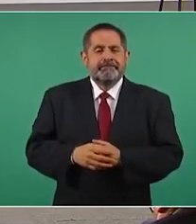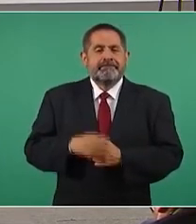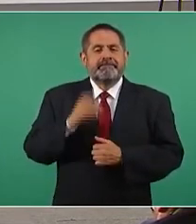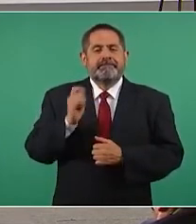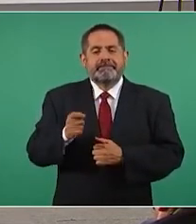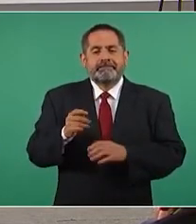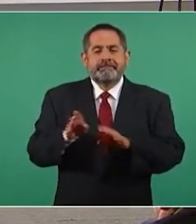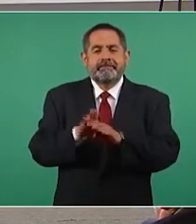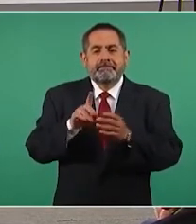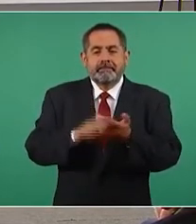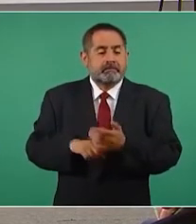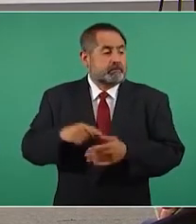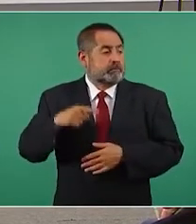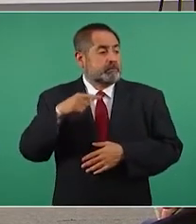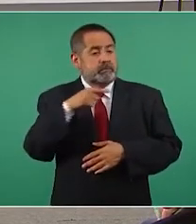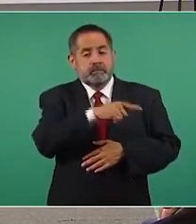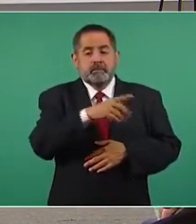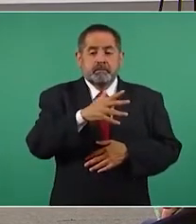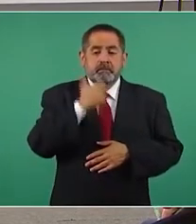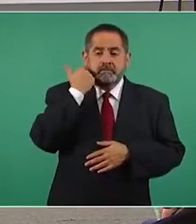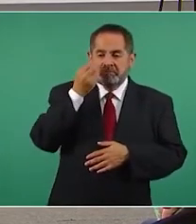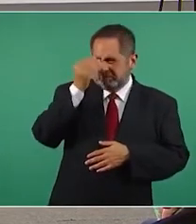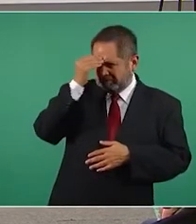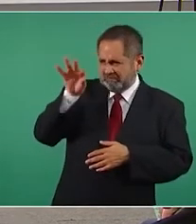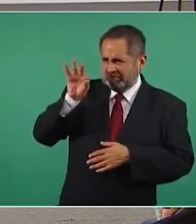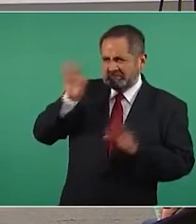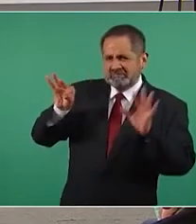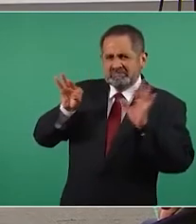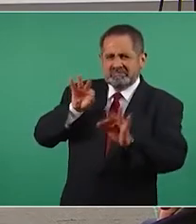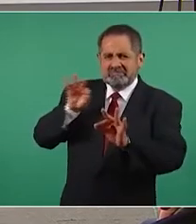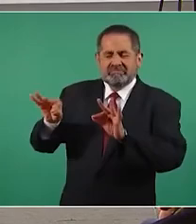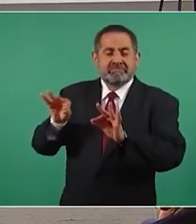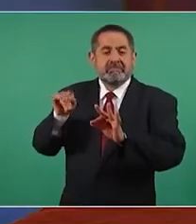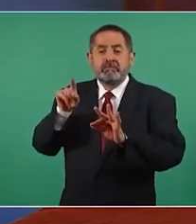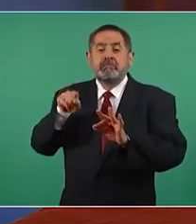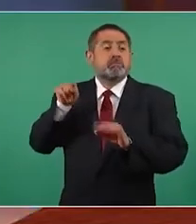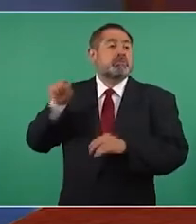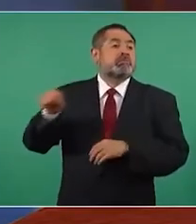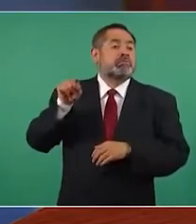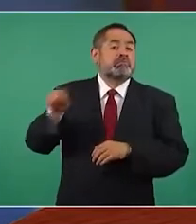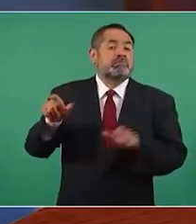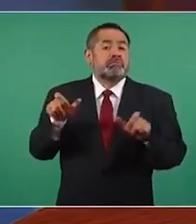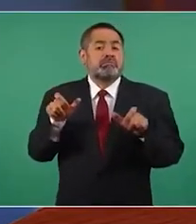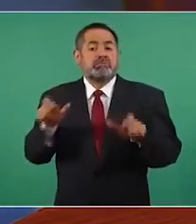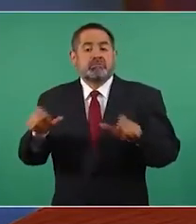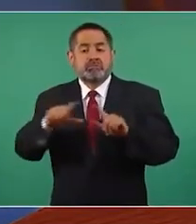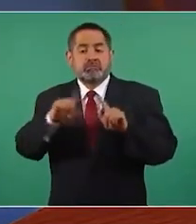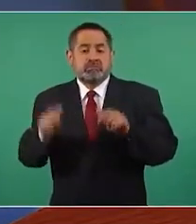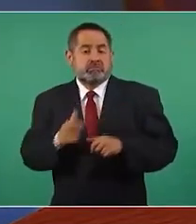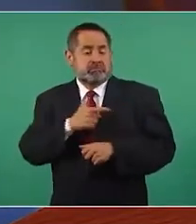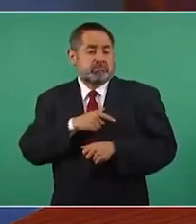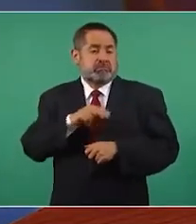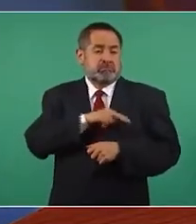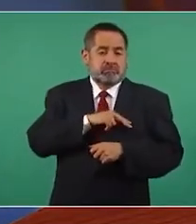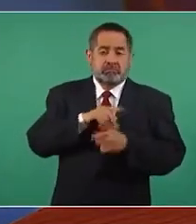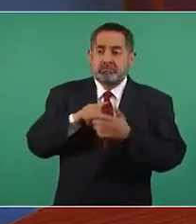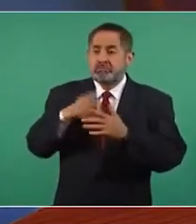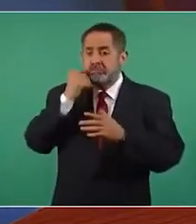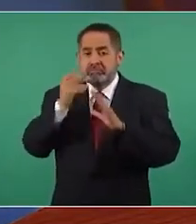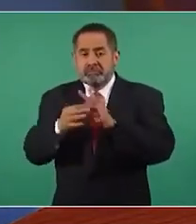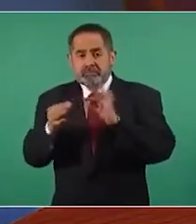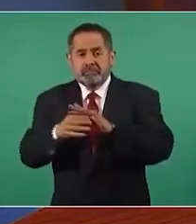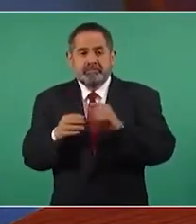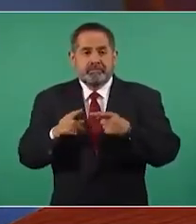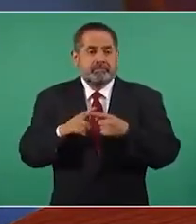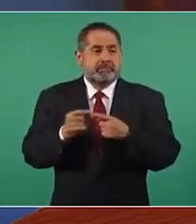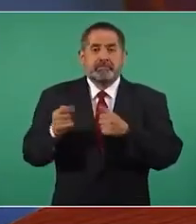es, quiere generar una percepción de que la Guardia Nacional quiere primero desalojar, luego